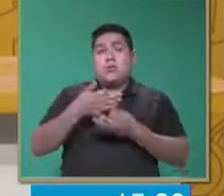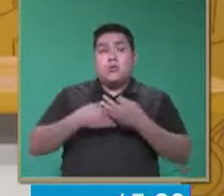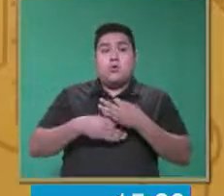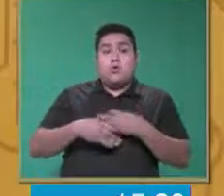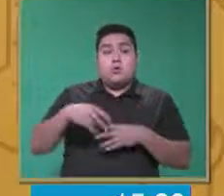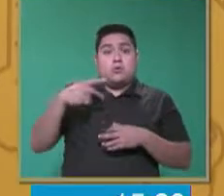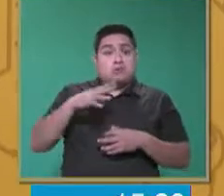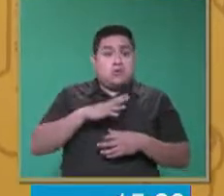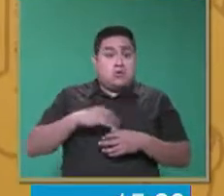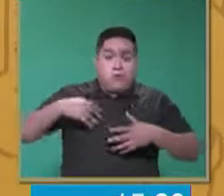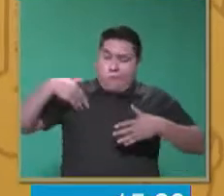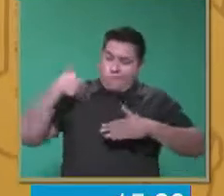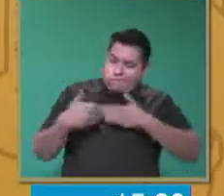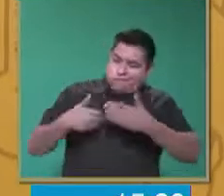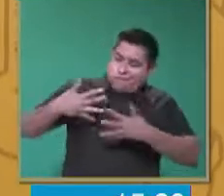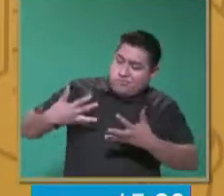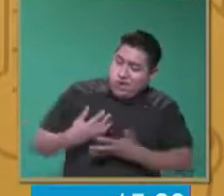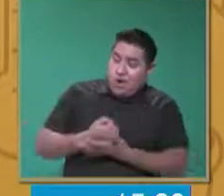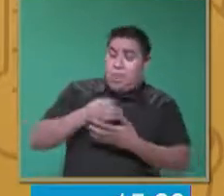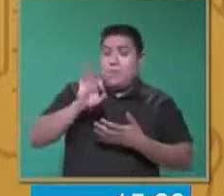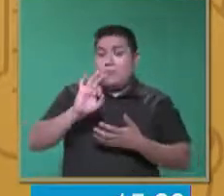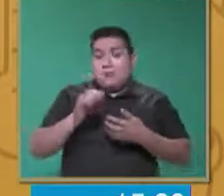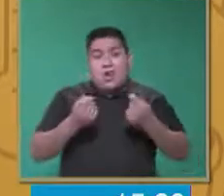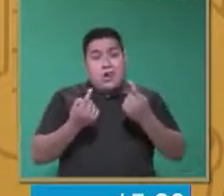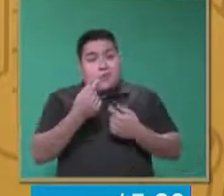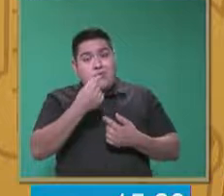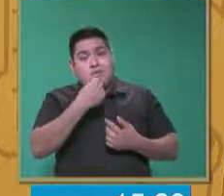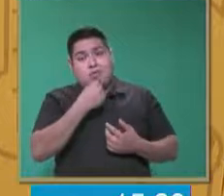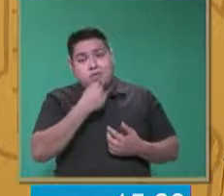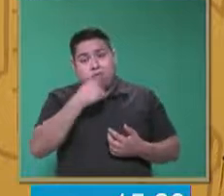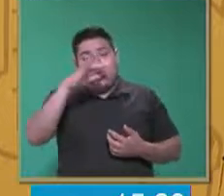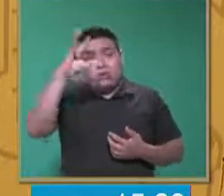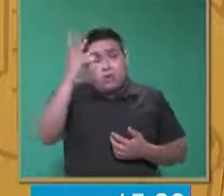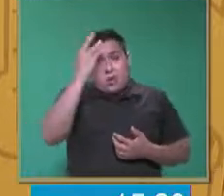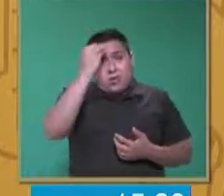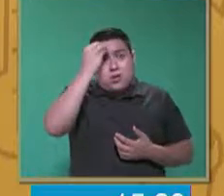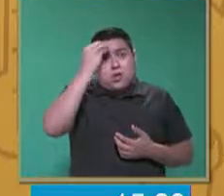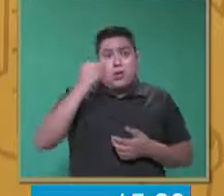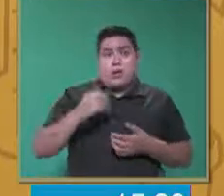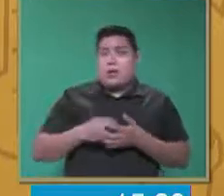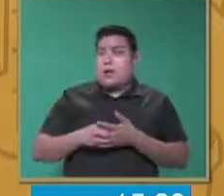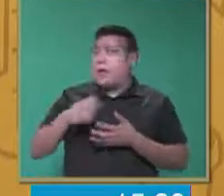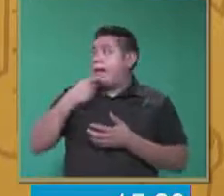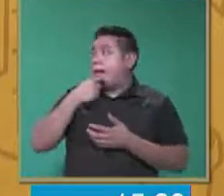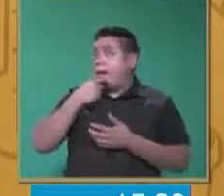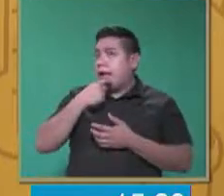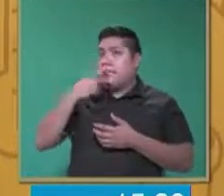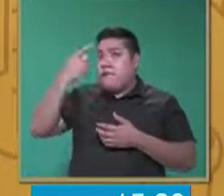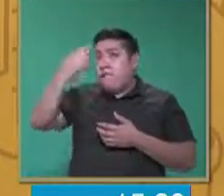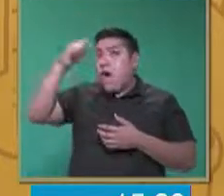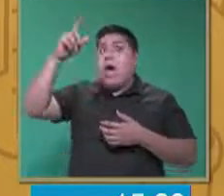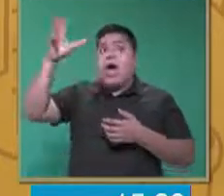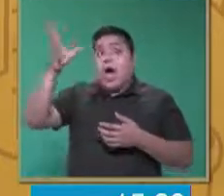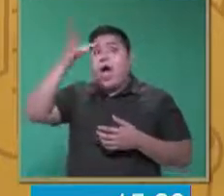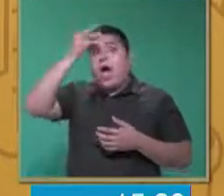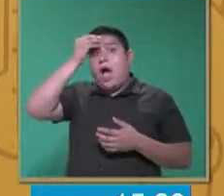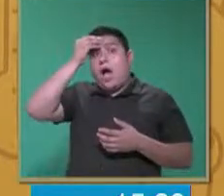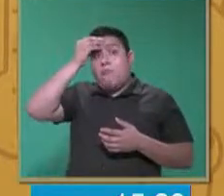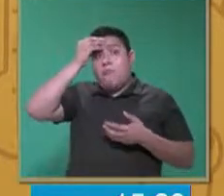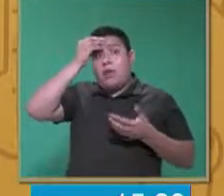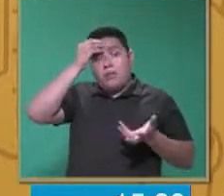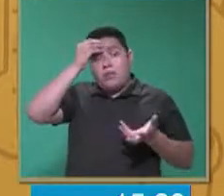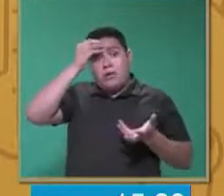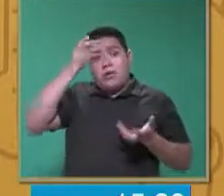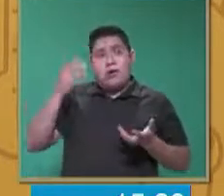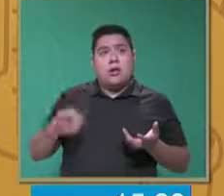logran. A lo mejor, a algunos niños que presentan TEA, se les facilita el inglés, se les facilita aprender en